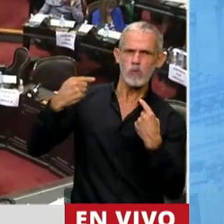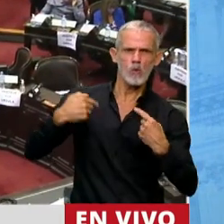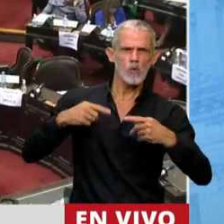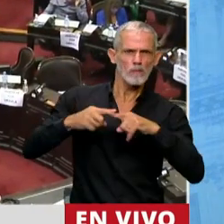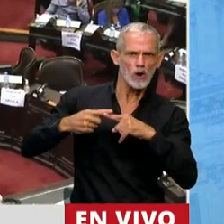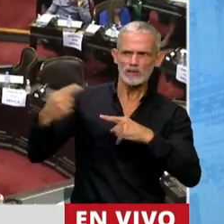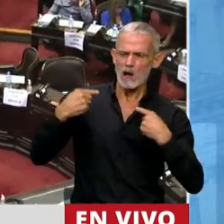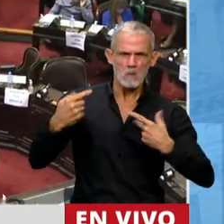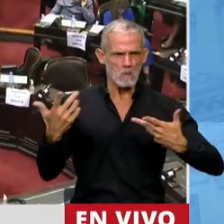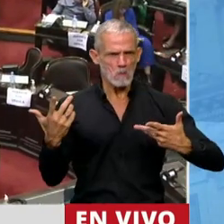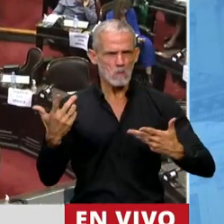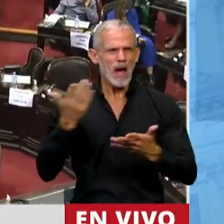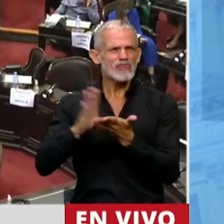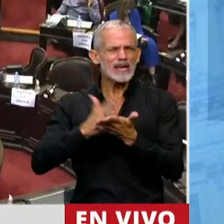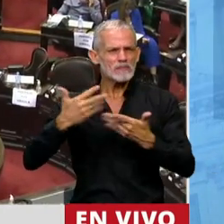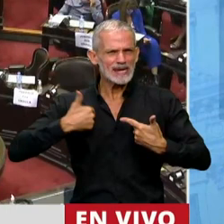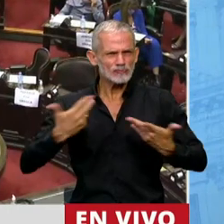discriminación positiva de casta.